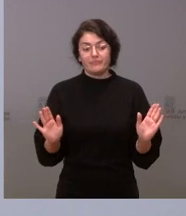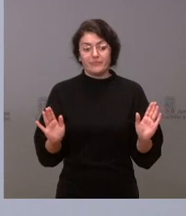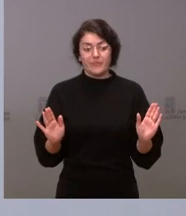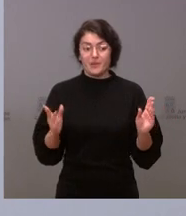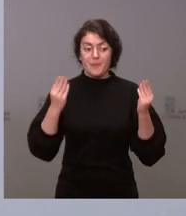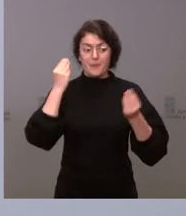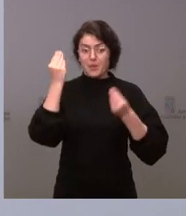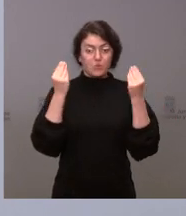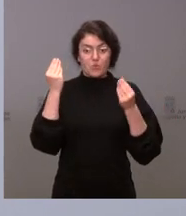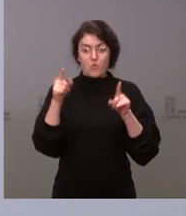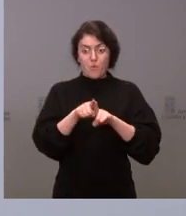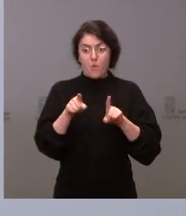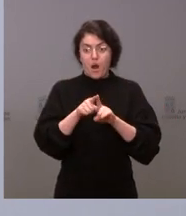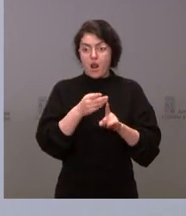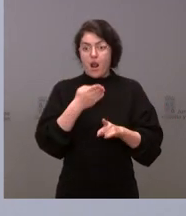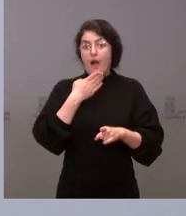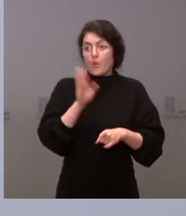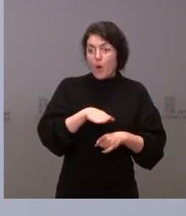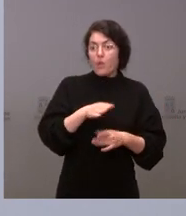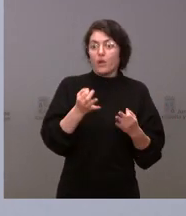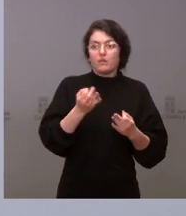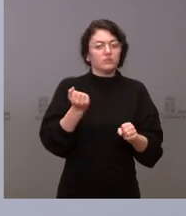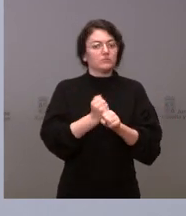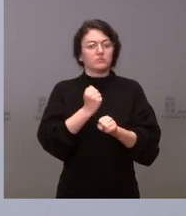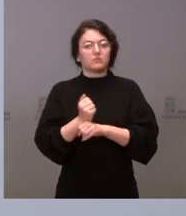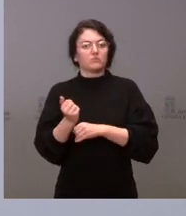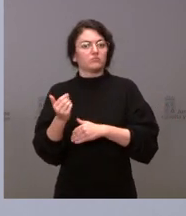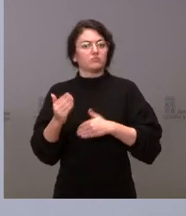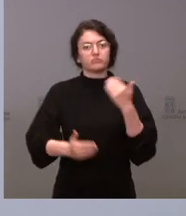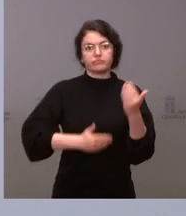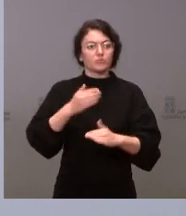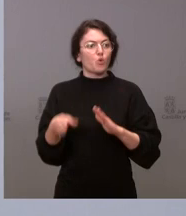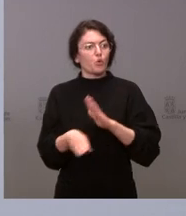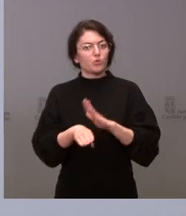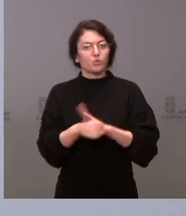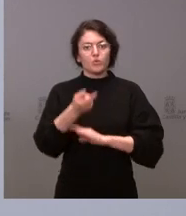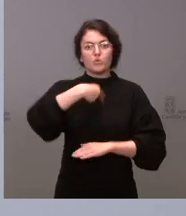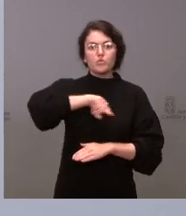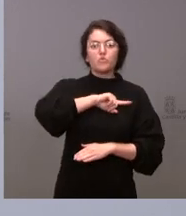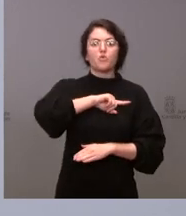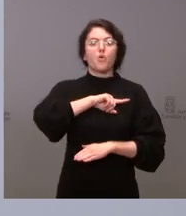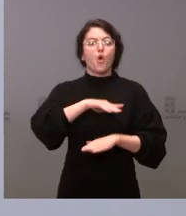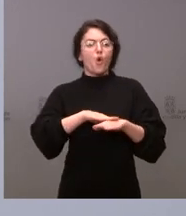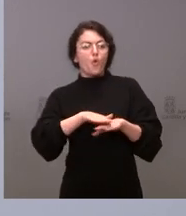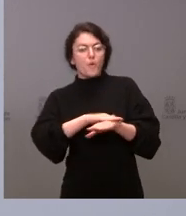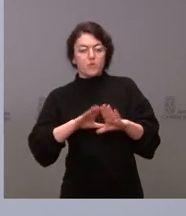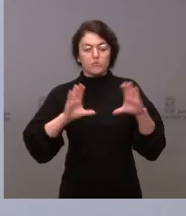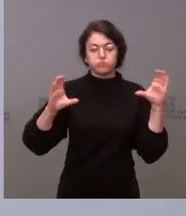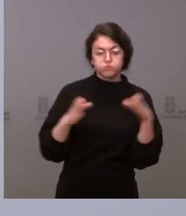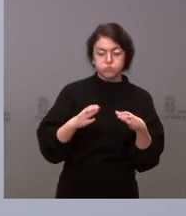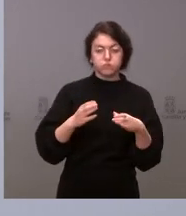lo adecuado y lo pertinente seguir trabajando. Somos un Gobierno colectivo, sólido, fuerte